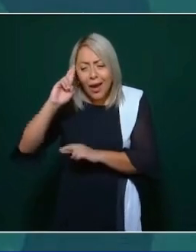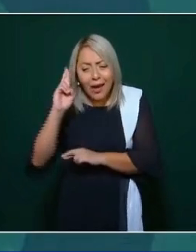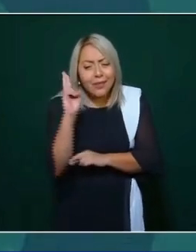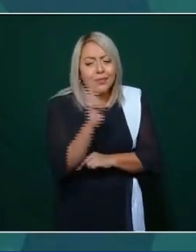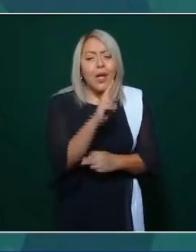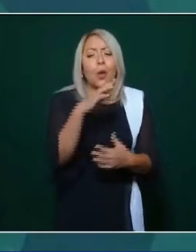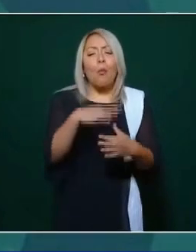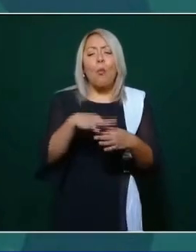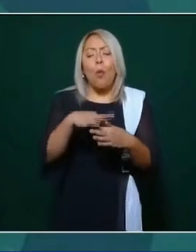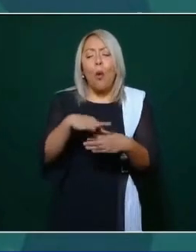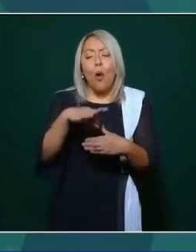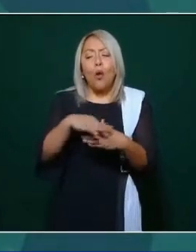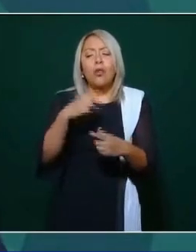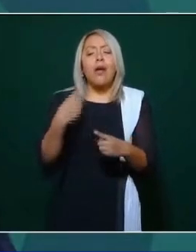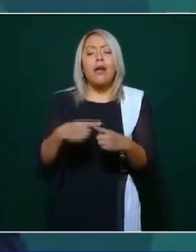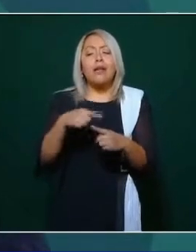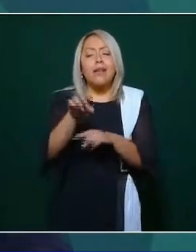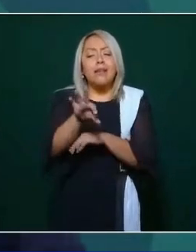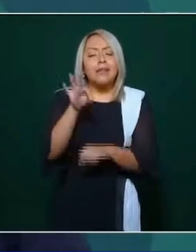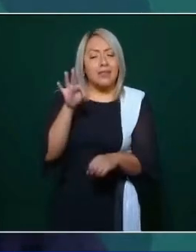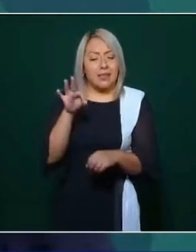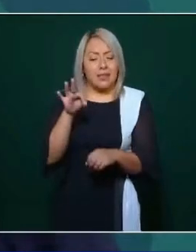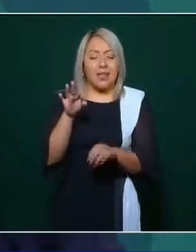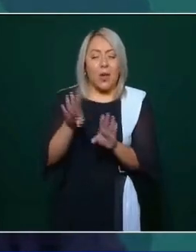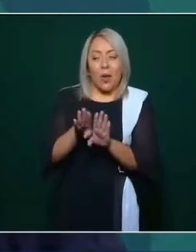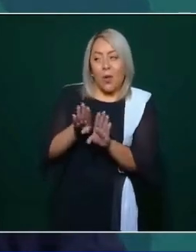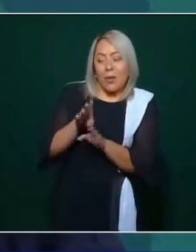como algo ingenuo